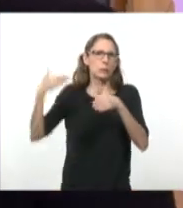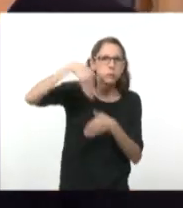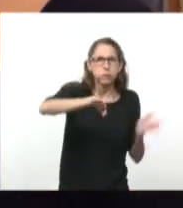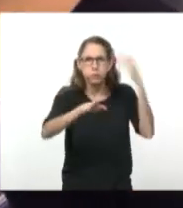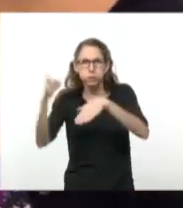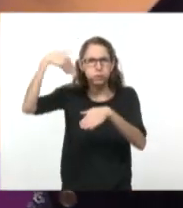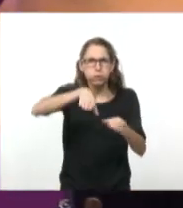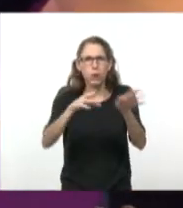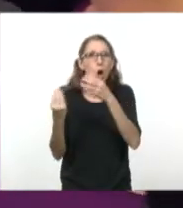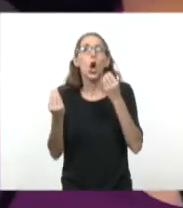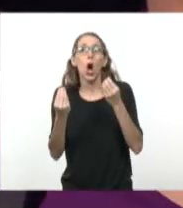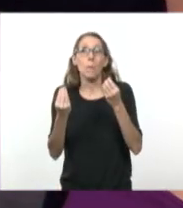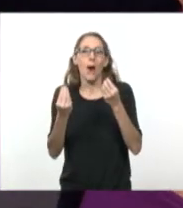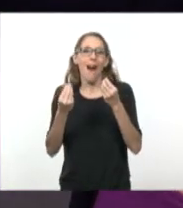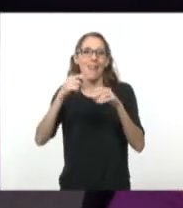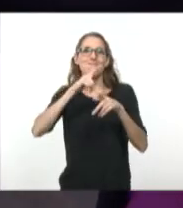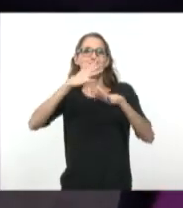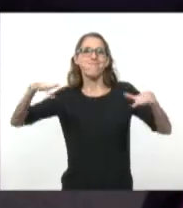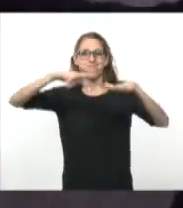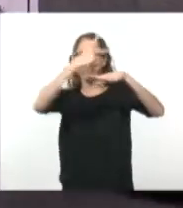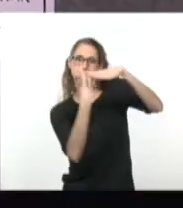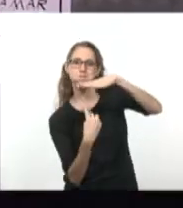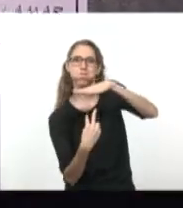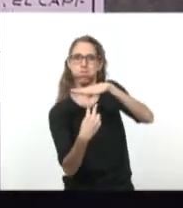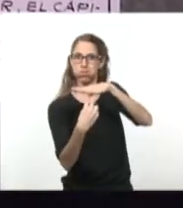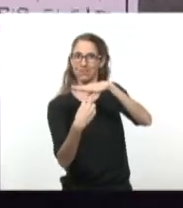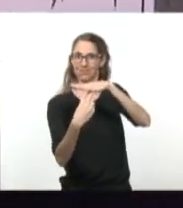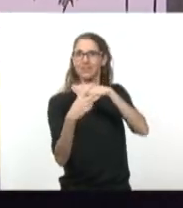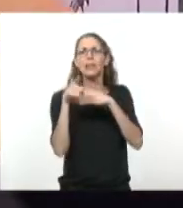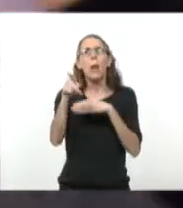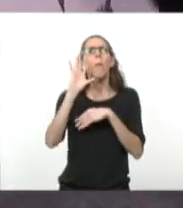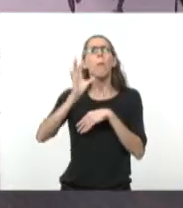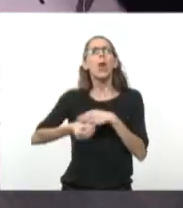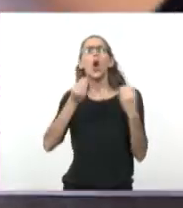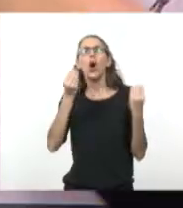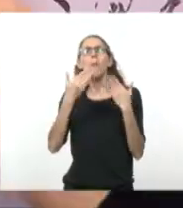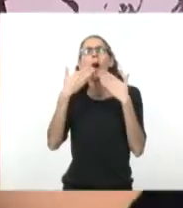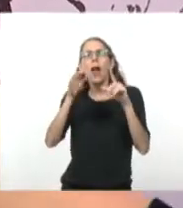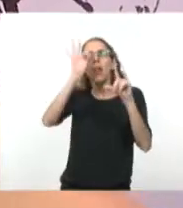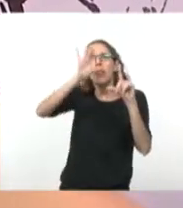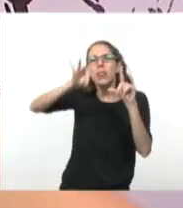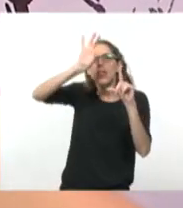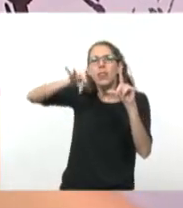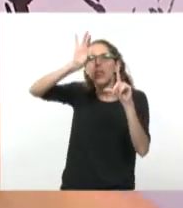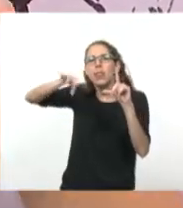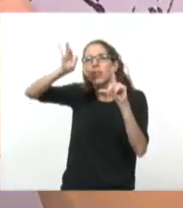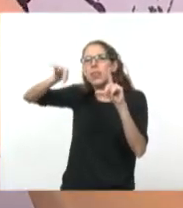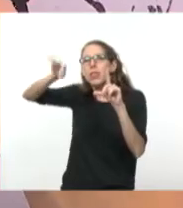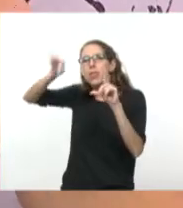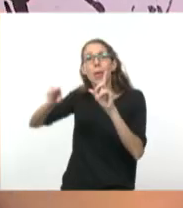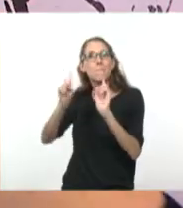lo vemos sumergido. Fíjate que acá está resuelto con línea. Está como dentro del mismo plano gris